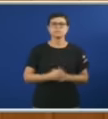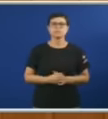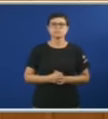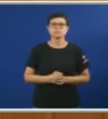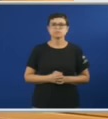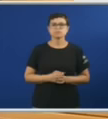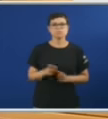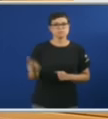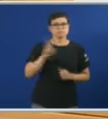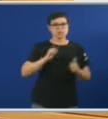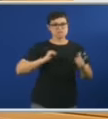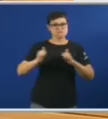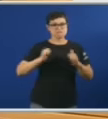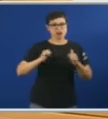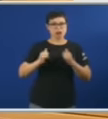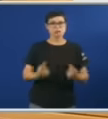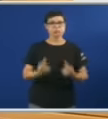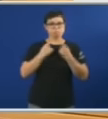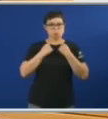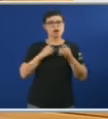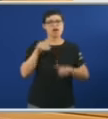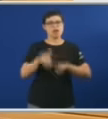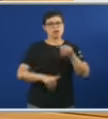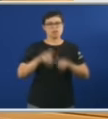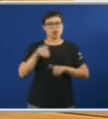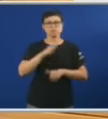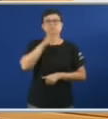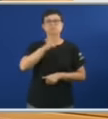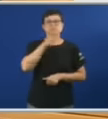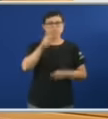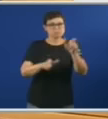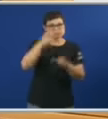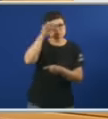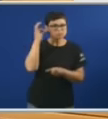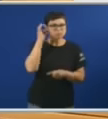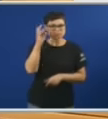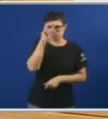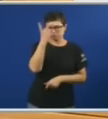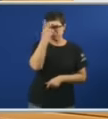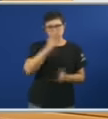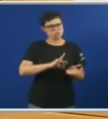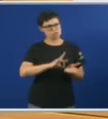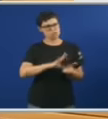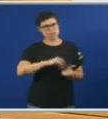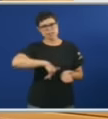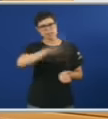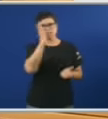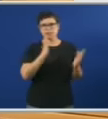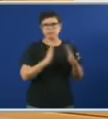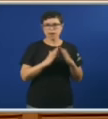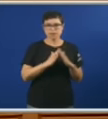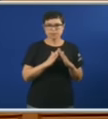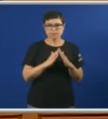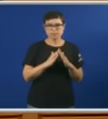Cando perdeu Fraga As eleccións Porque os galegos E galegas Decidimos Botalos Para casa Un